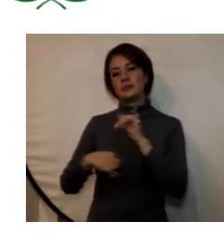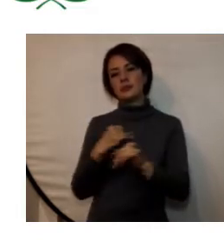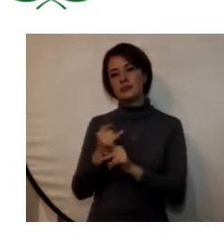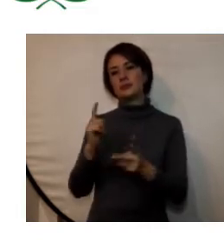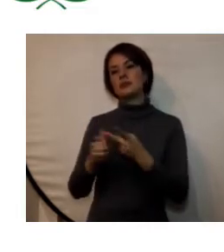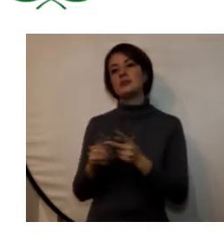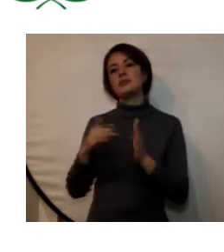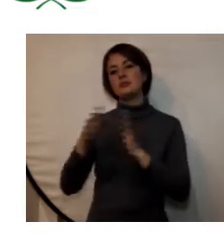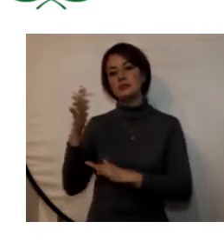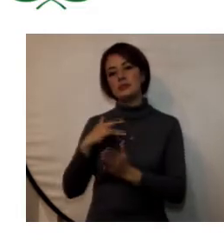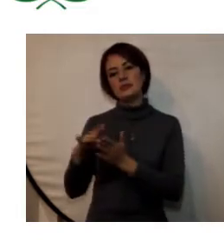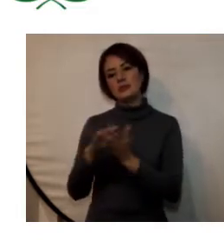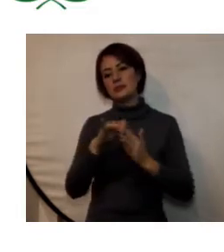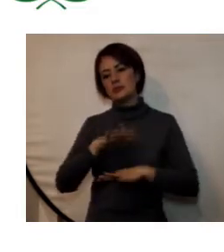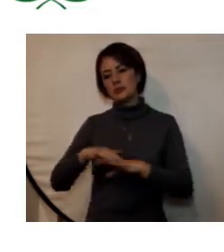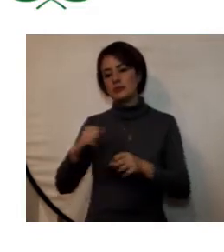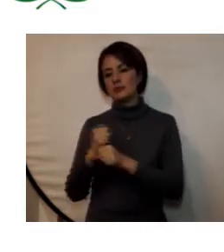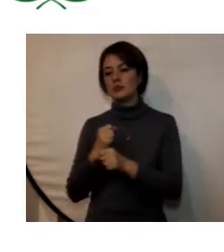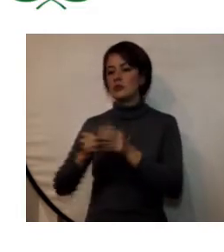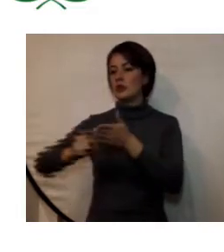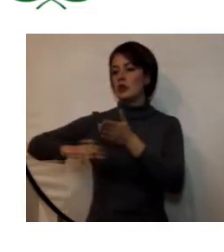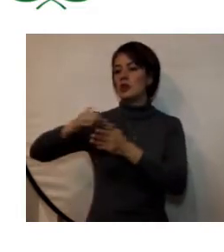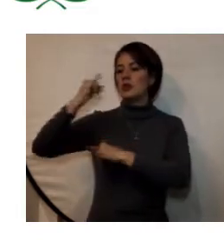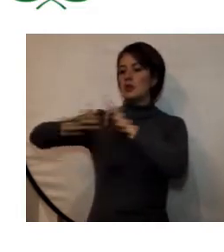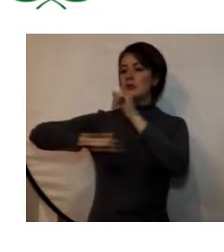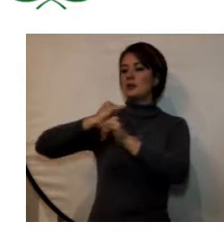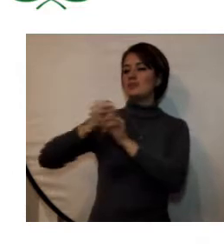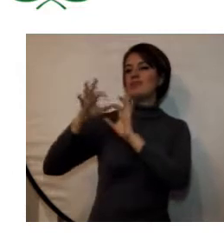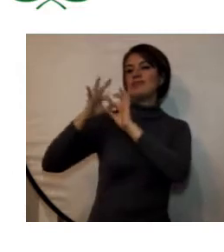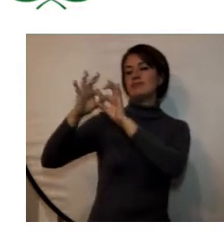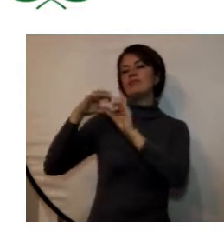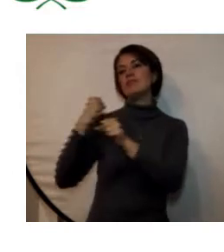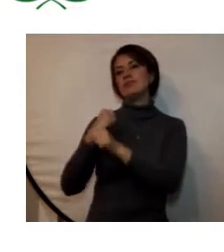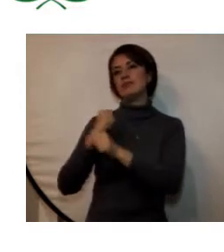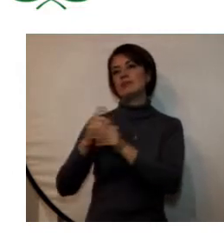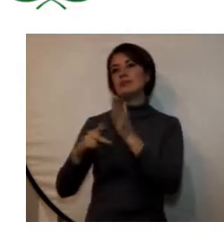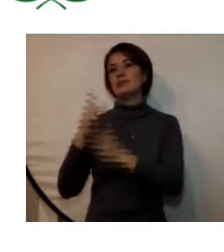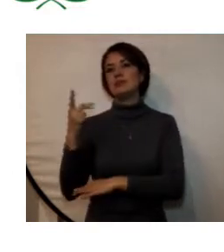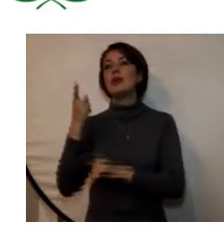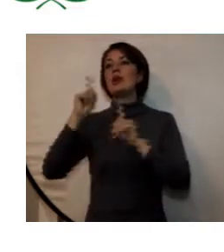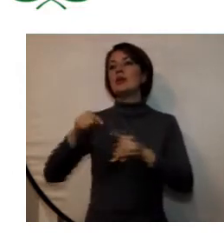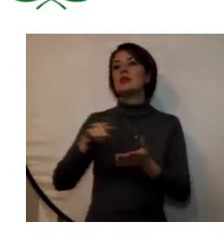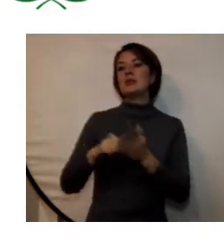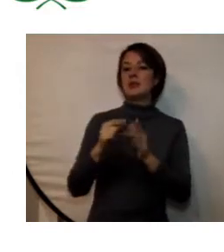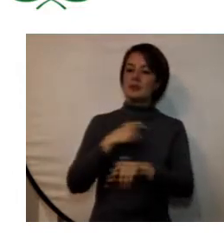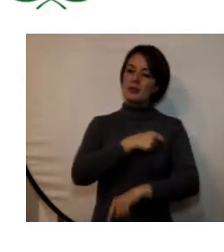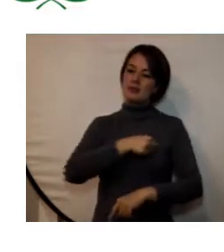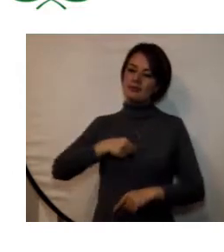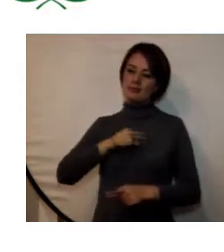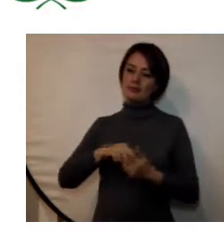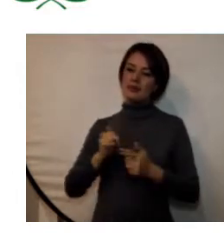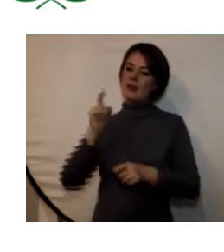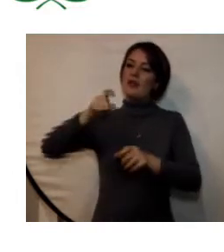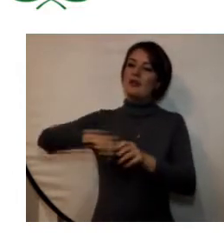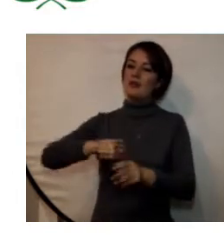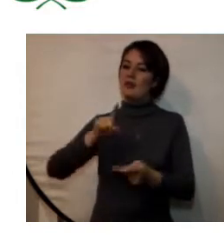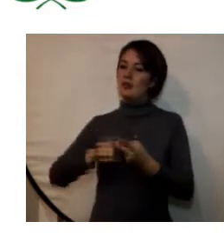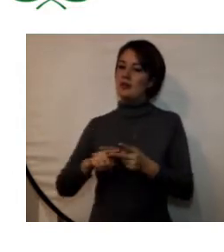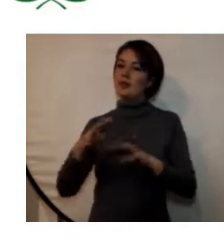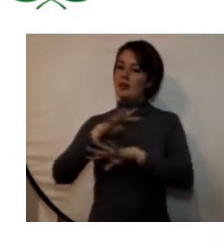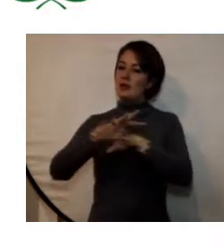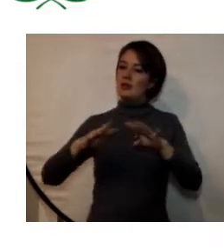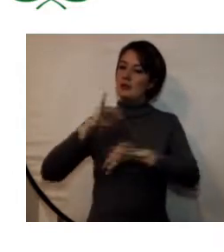participación en redes de trabajo con contratos internacionales para la gestión de proyectos así como membresías afiliaciones y redes con